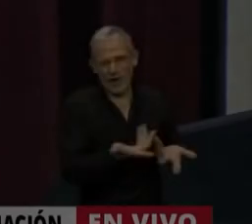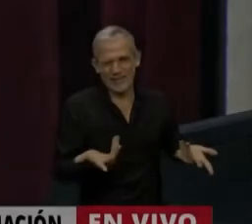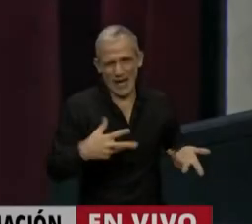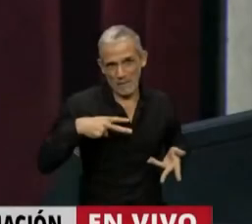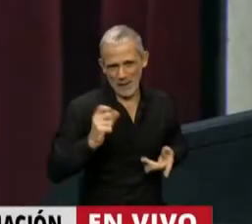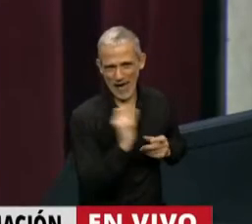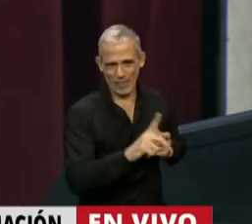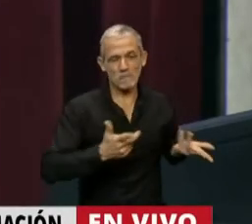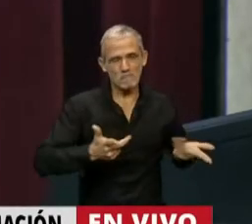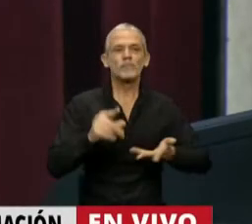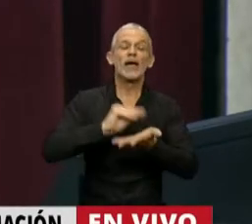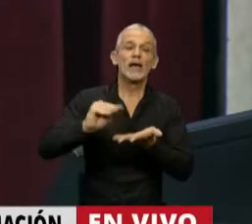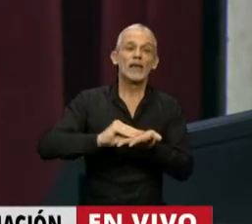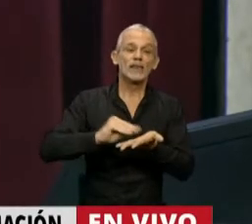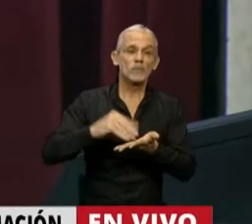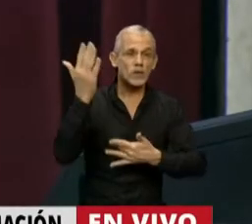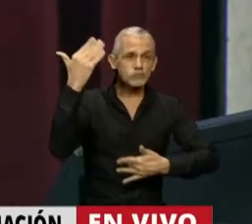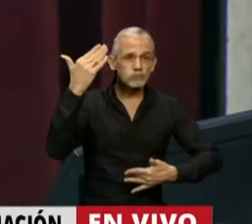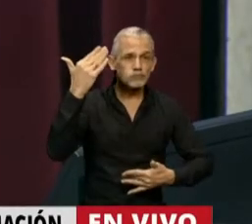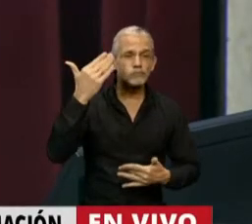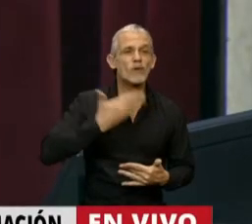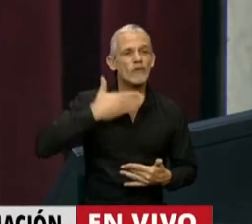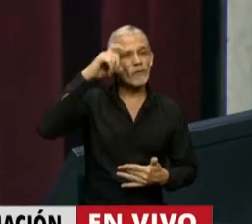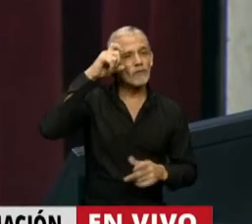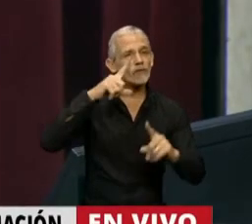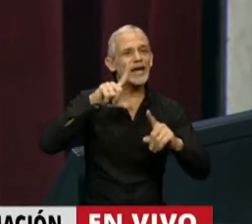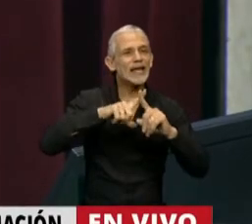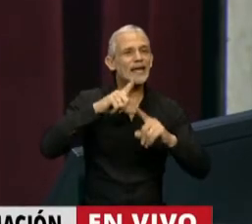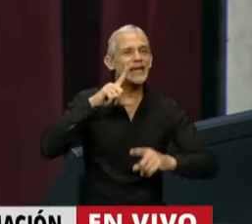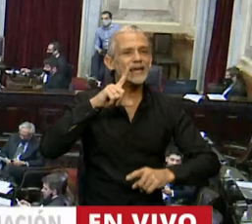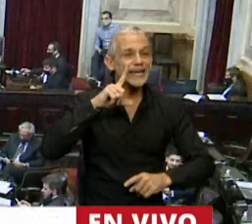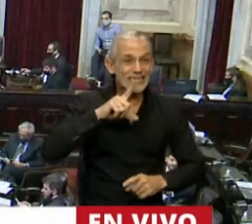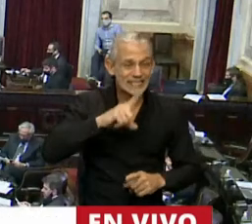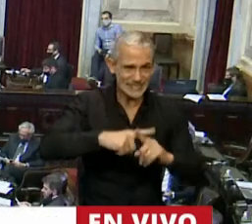Tiene la palabra el diputado Eduardo Félix Valdés.